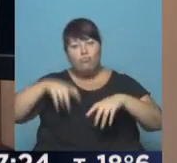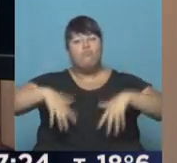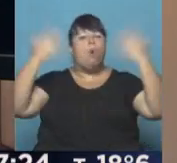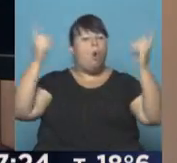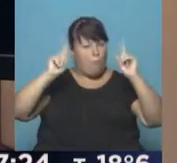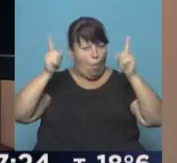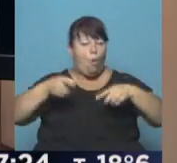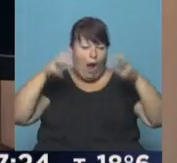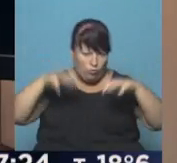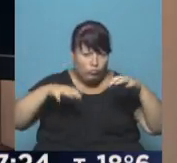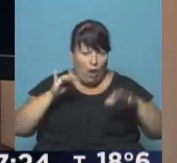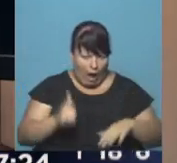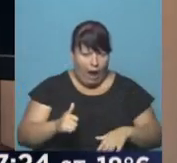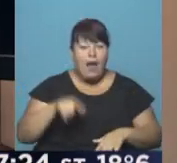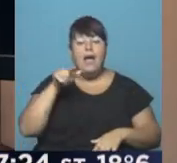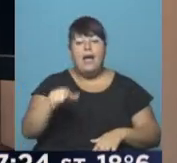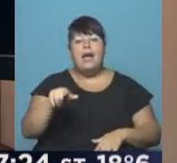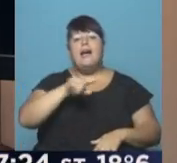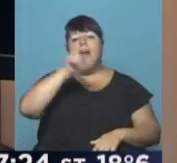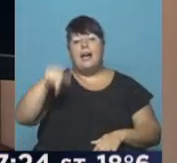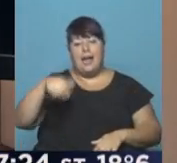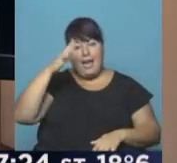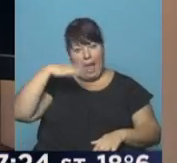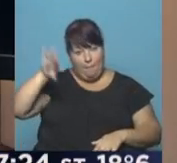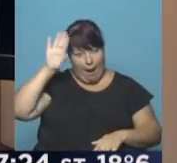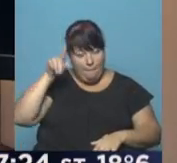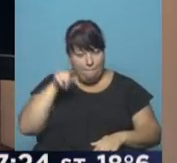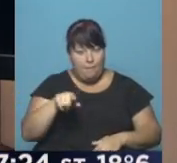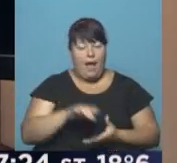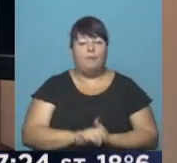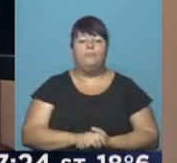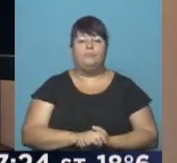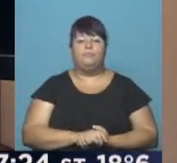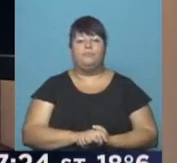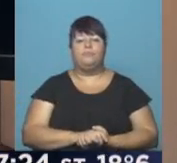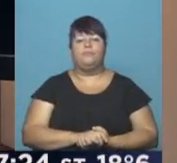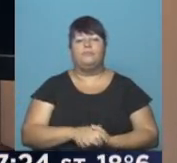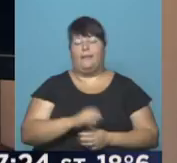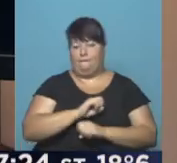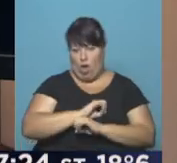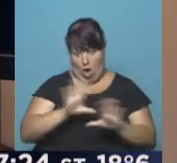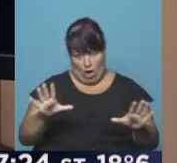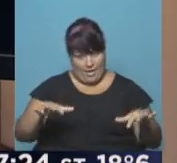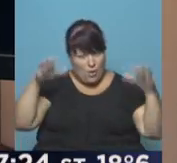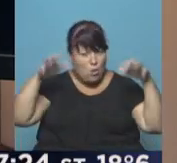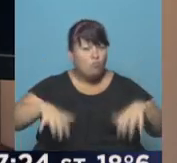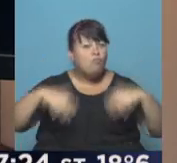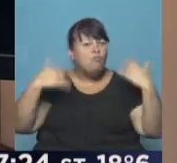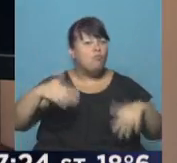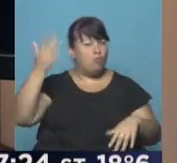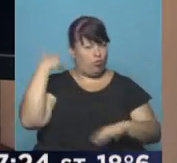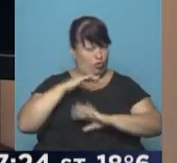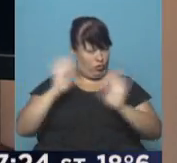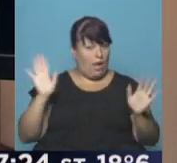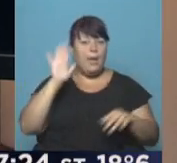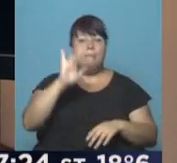grandes diluvios. Y aquí estamos llegando a la provincia de La Pampa. Desastre la cantidad de agua que ha caído.